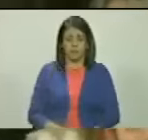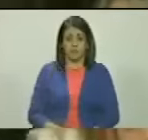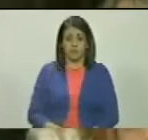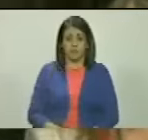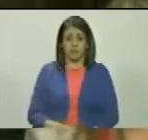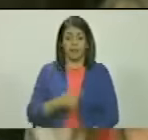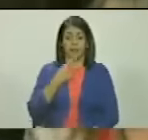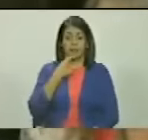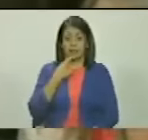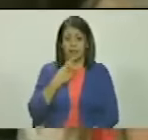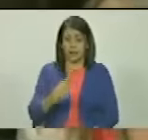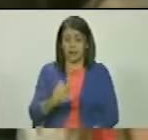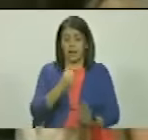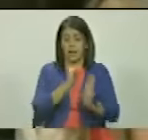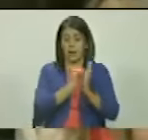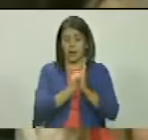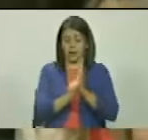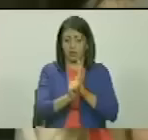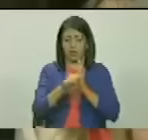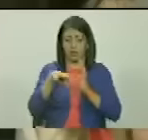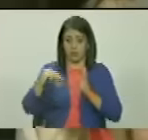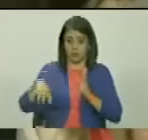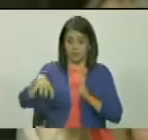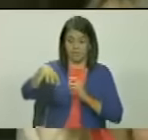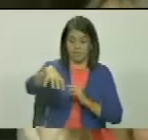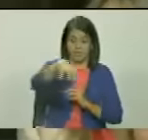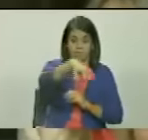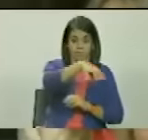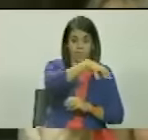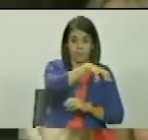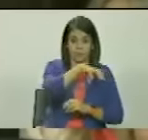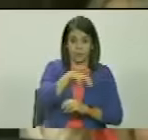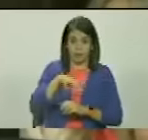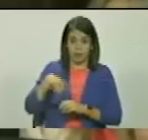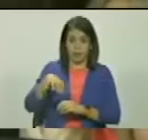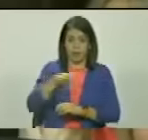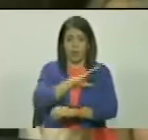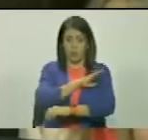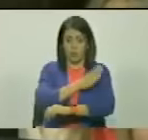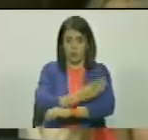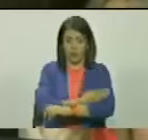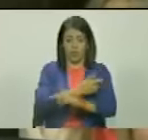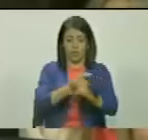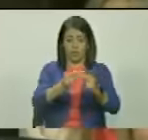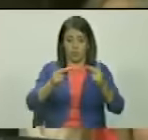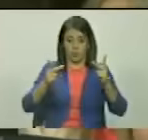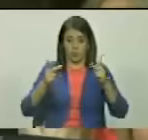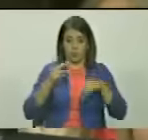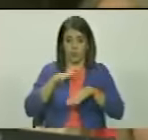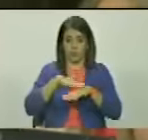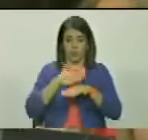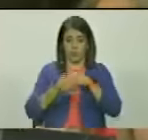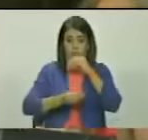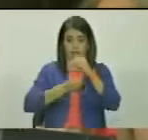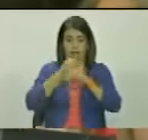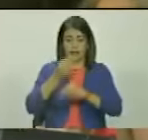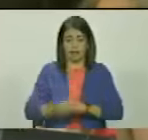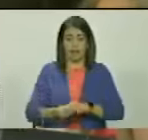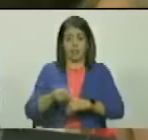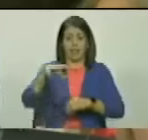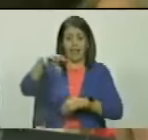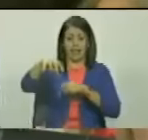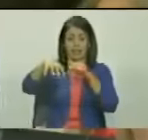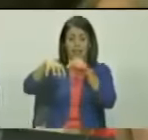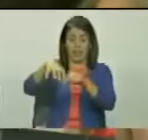la cual señala la división y distribución del poder público ya que estamos en la creación de un